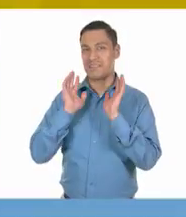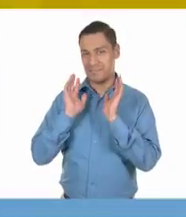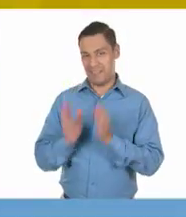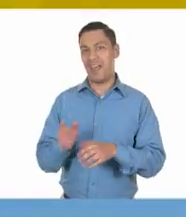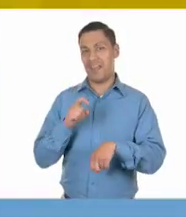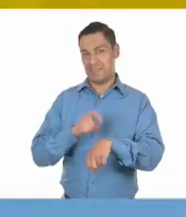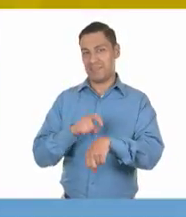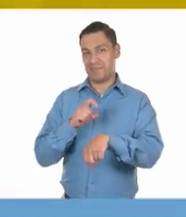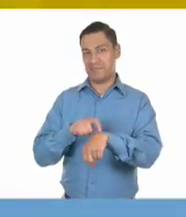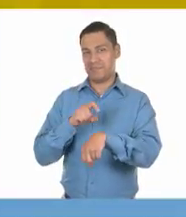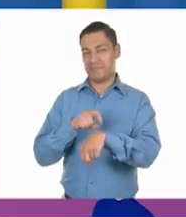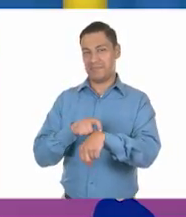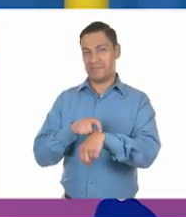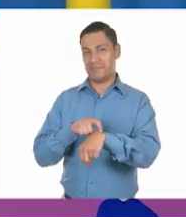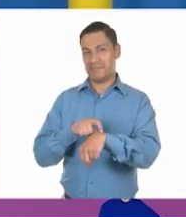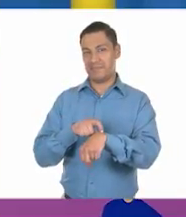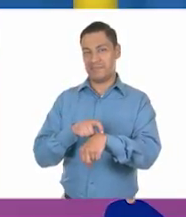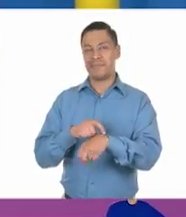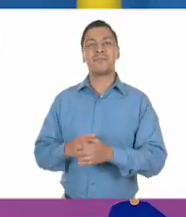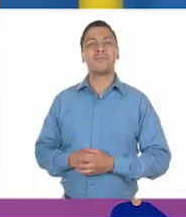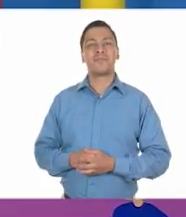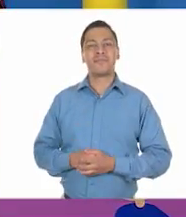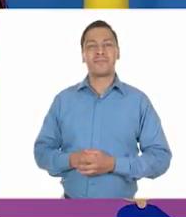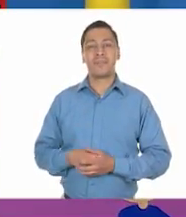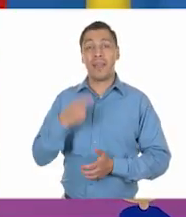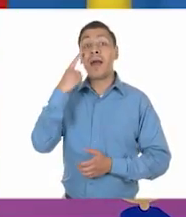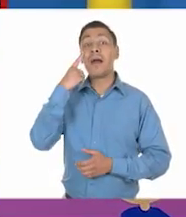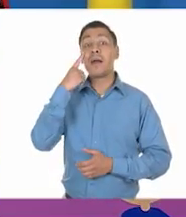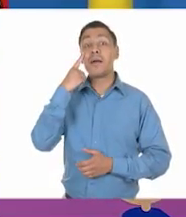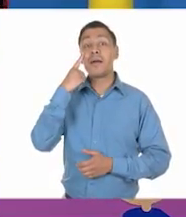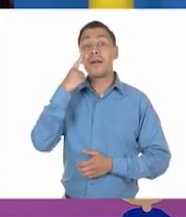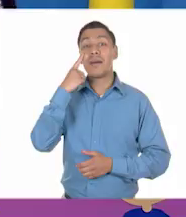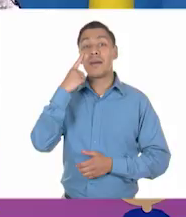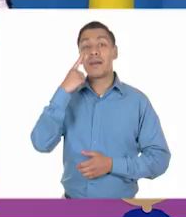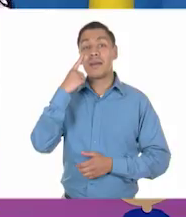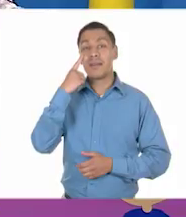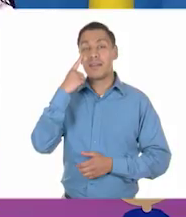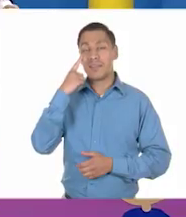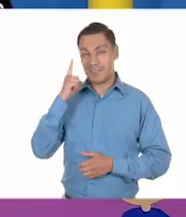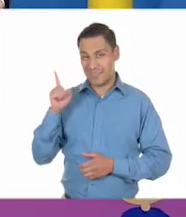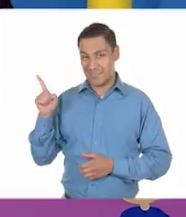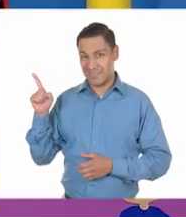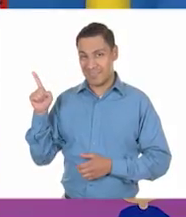ya es hora, ya es hora. ¿De plano? ¡Híjoles, muy bien, pues! Sí.